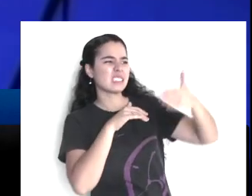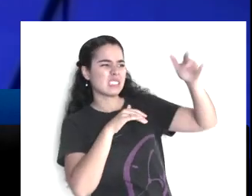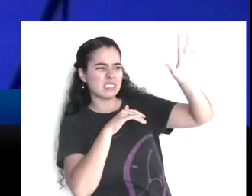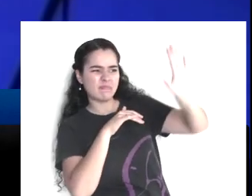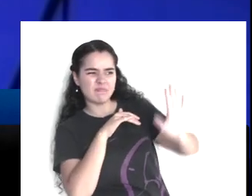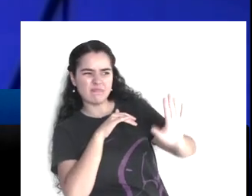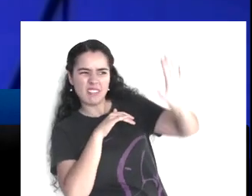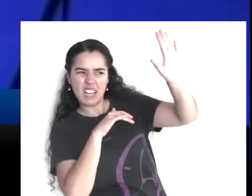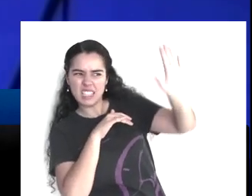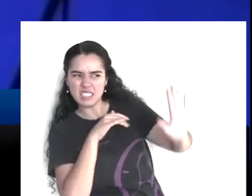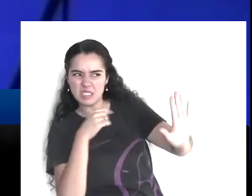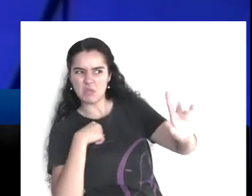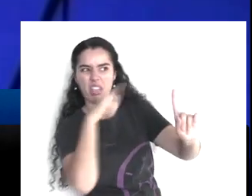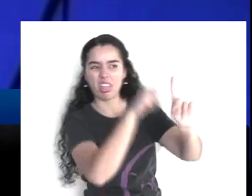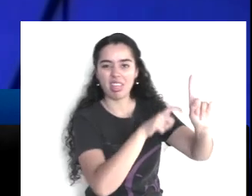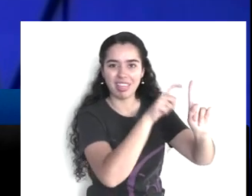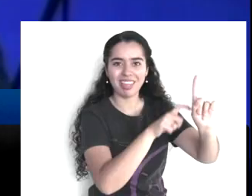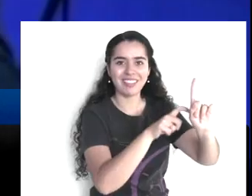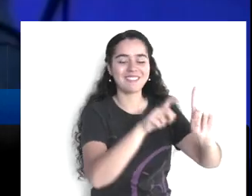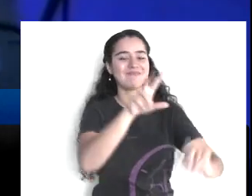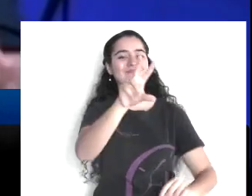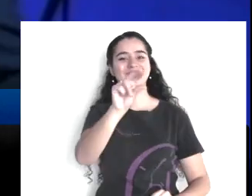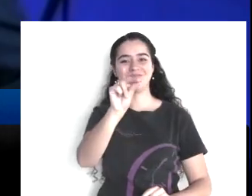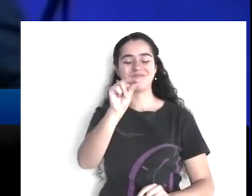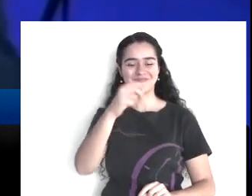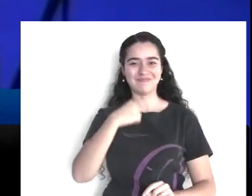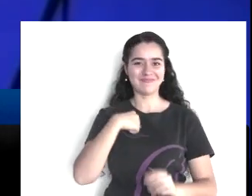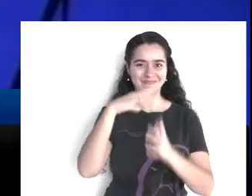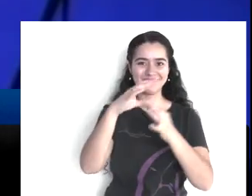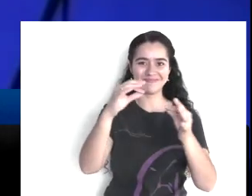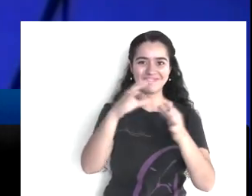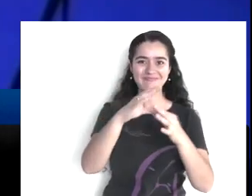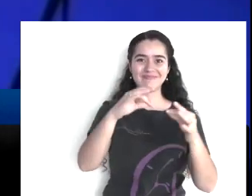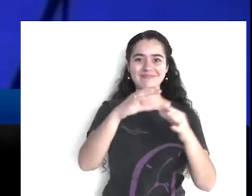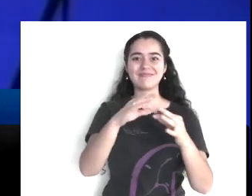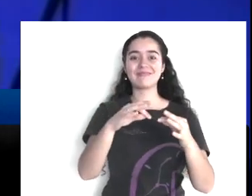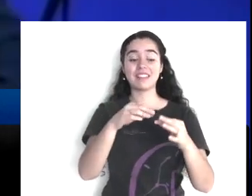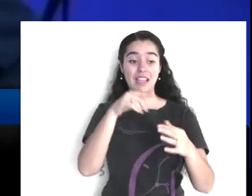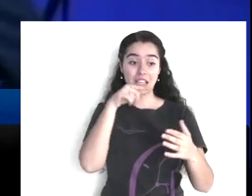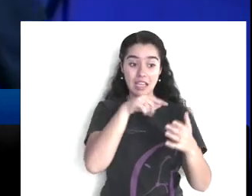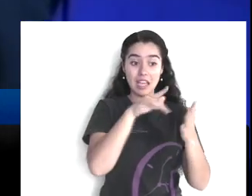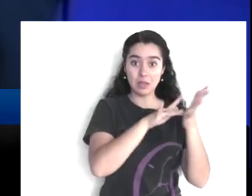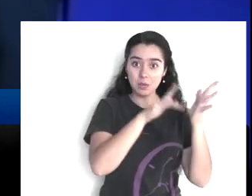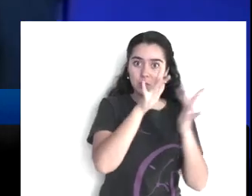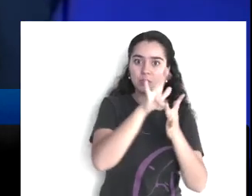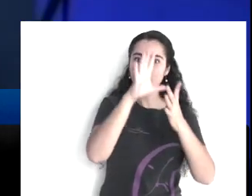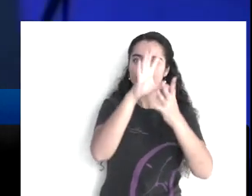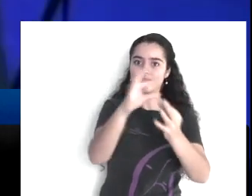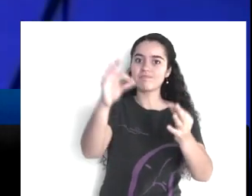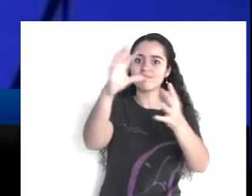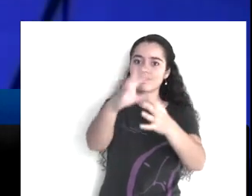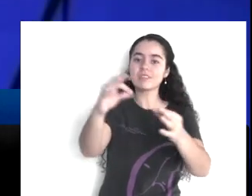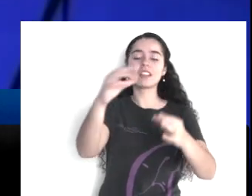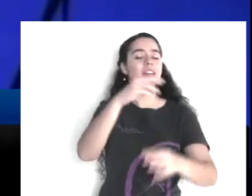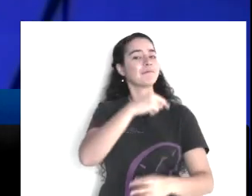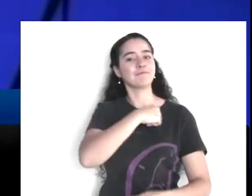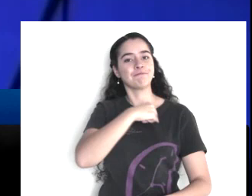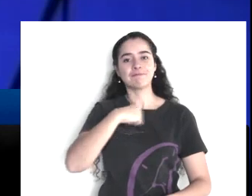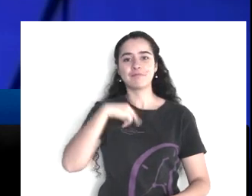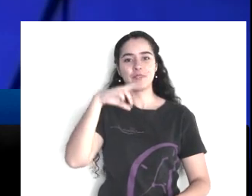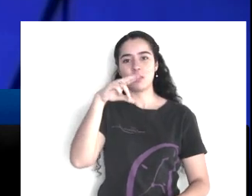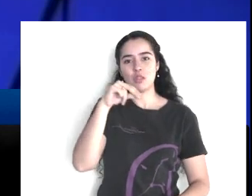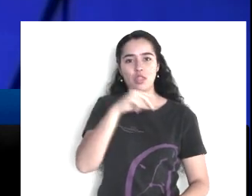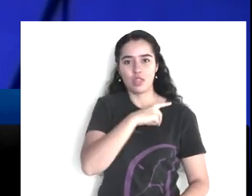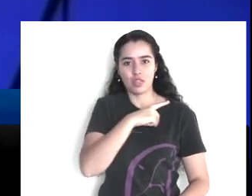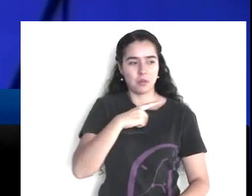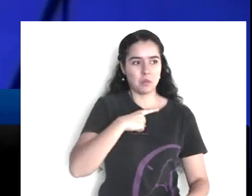Bien, estos son episodios en la vida de Jesús que Él vivió y que tienen enseñanza para